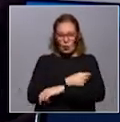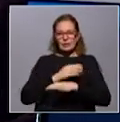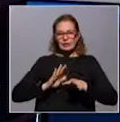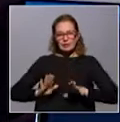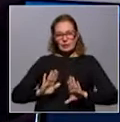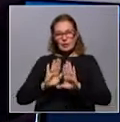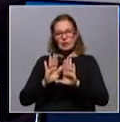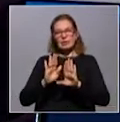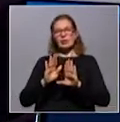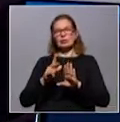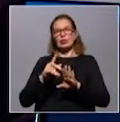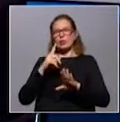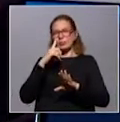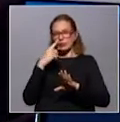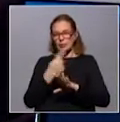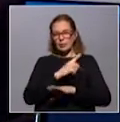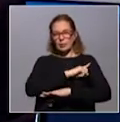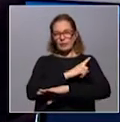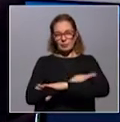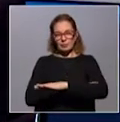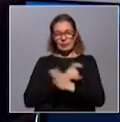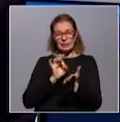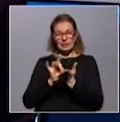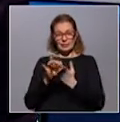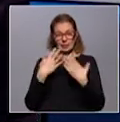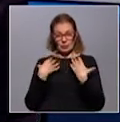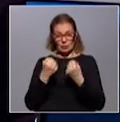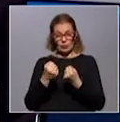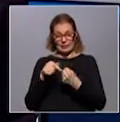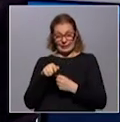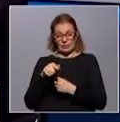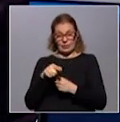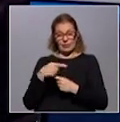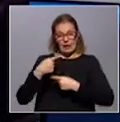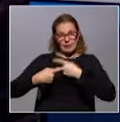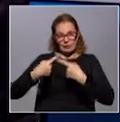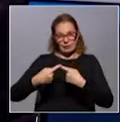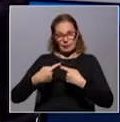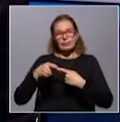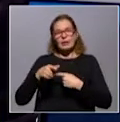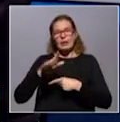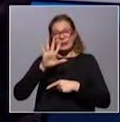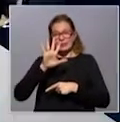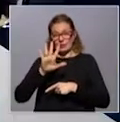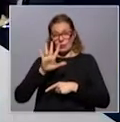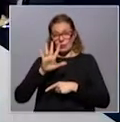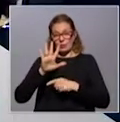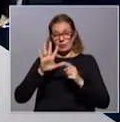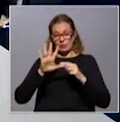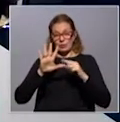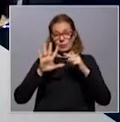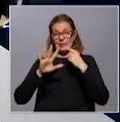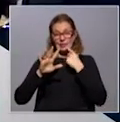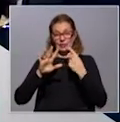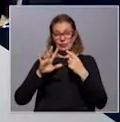a los diagnósticos oportunos y al fortalecimiento del sistema de salud. Ese es el acelerador. Entonces, hay cinco pilares que los he mencionado